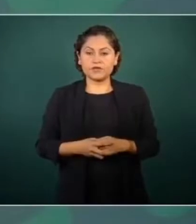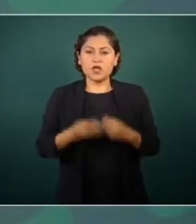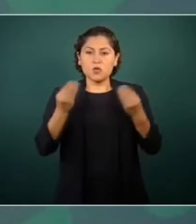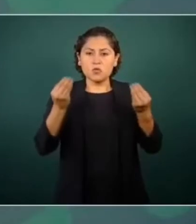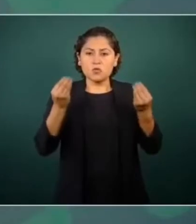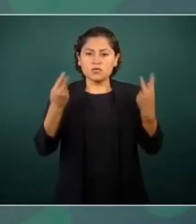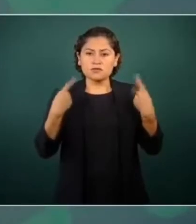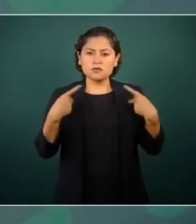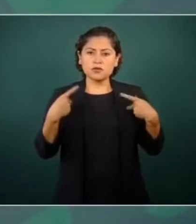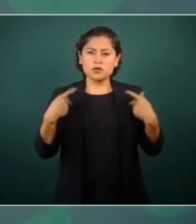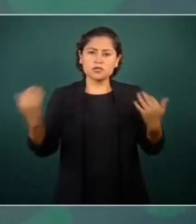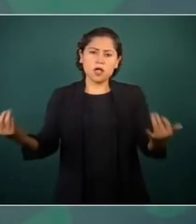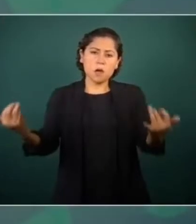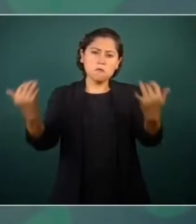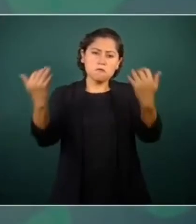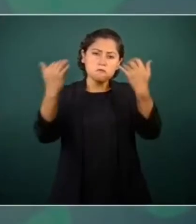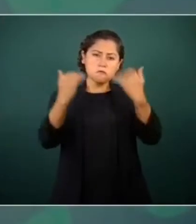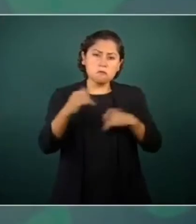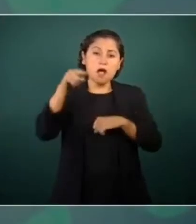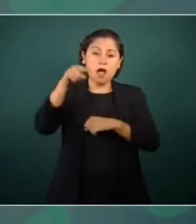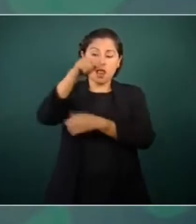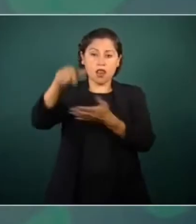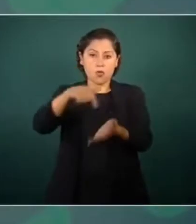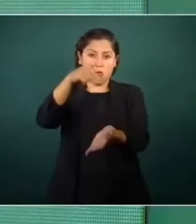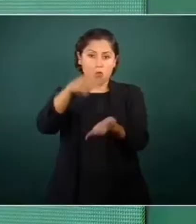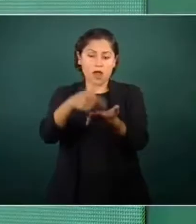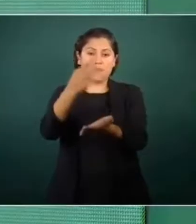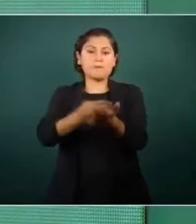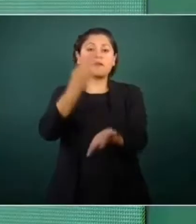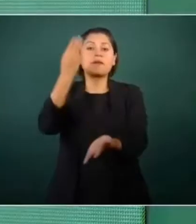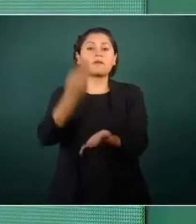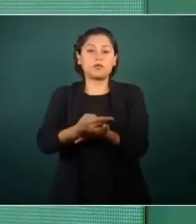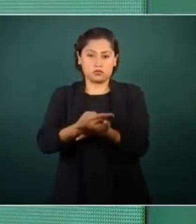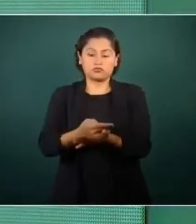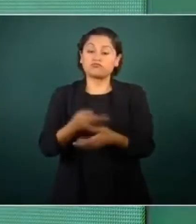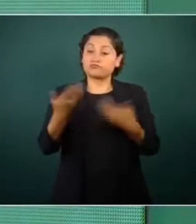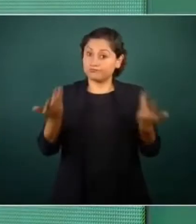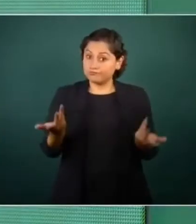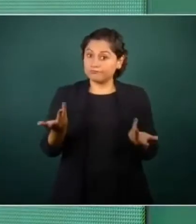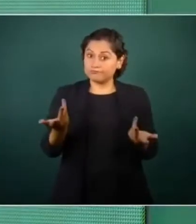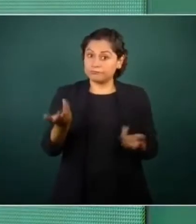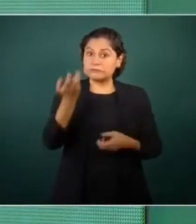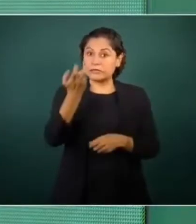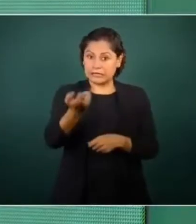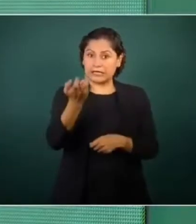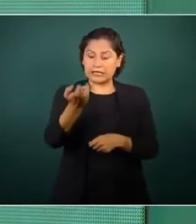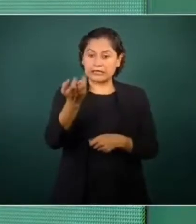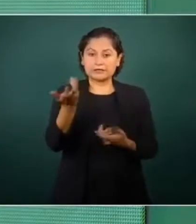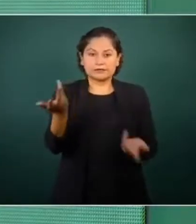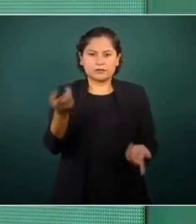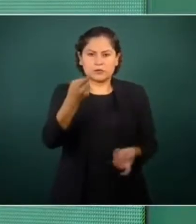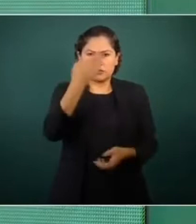en Matamoros y estos actos por la pandemia